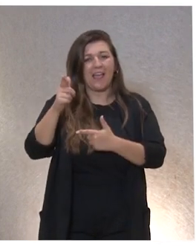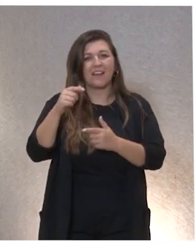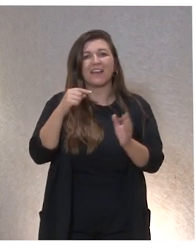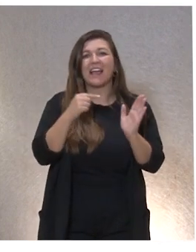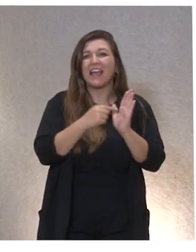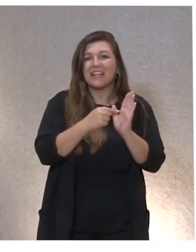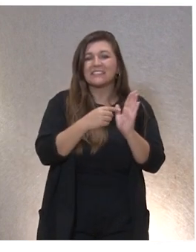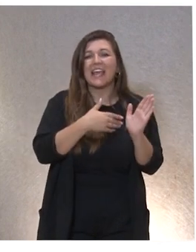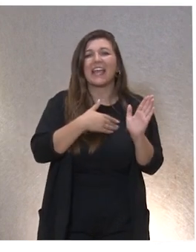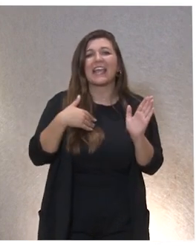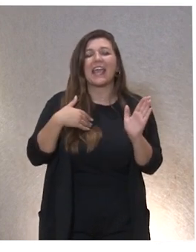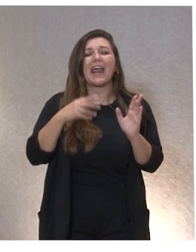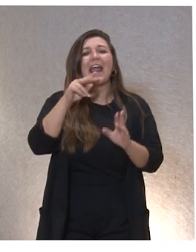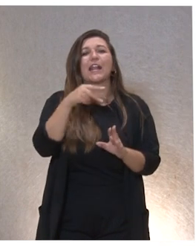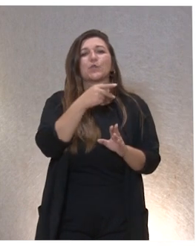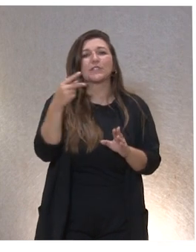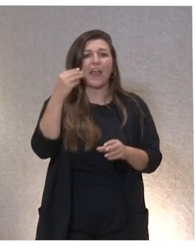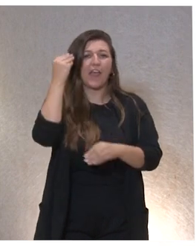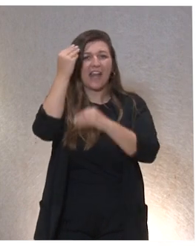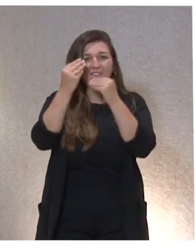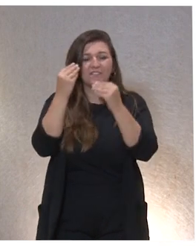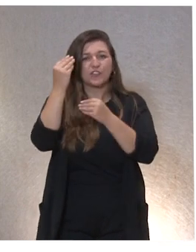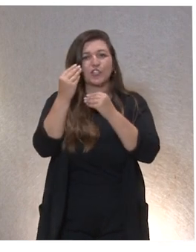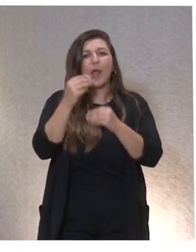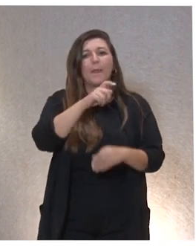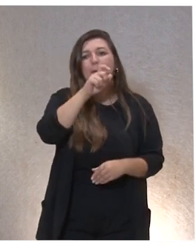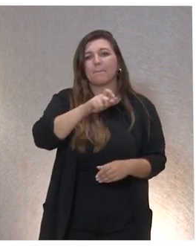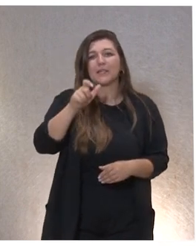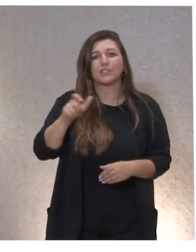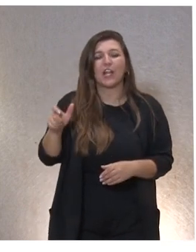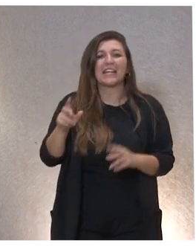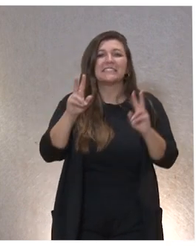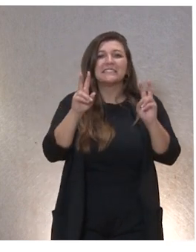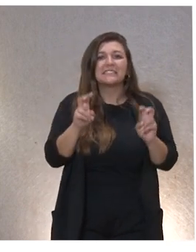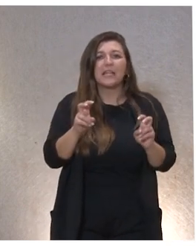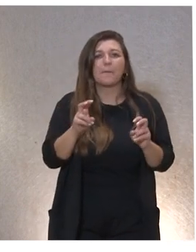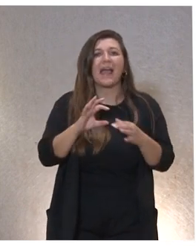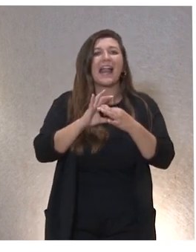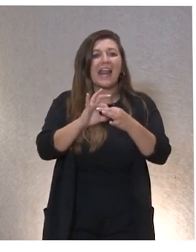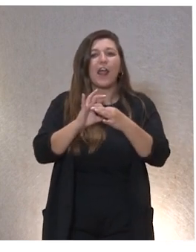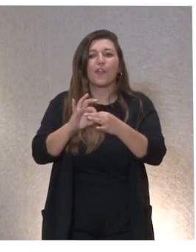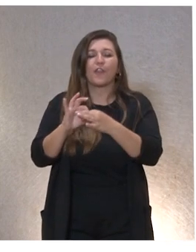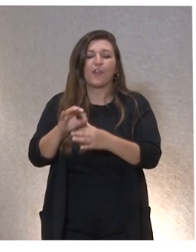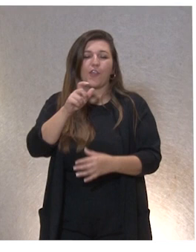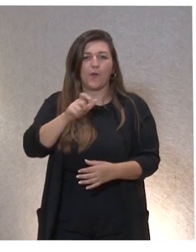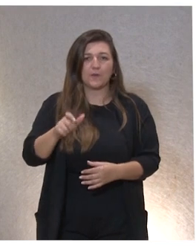el resultado de una reflexión de una serie de personas sobre la manera en la que nos relacionamos con las personas.